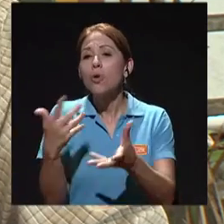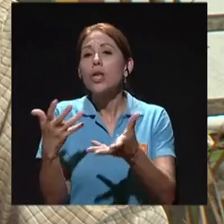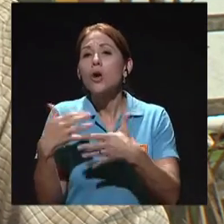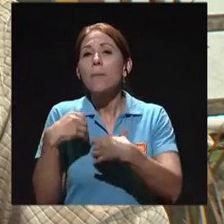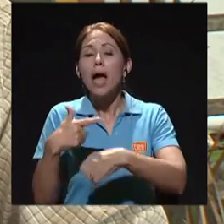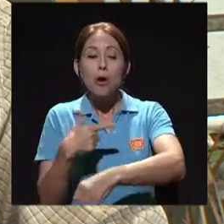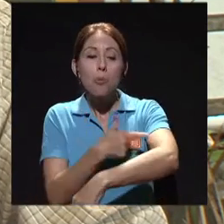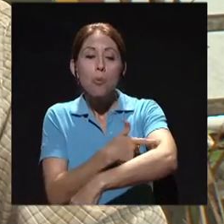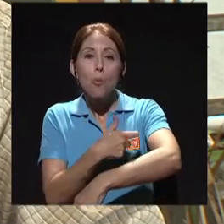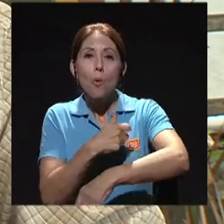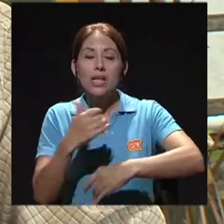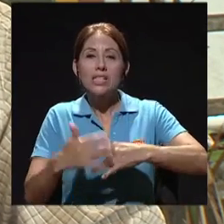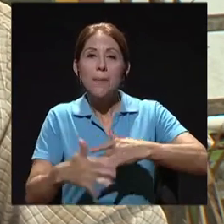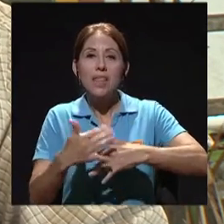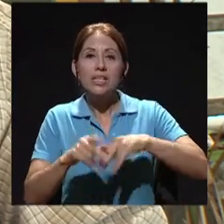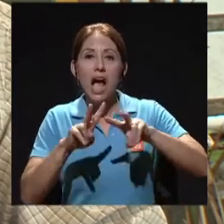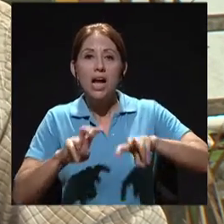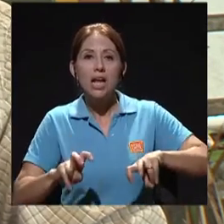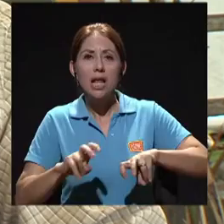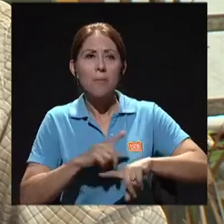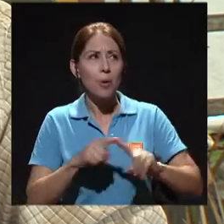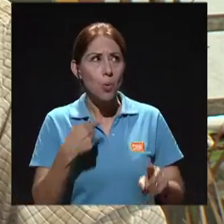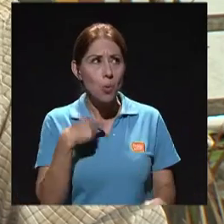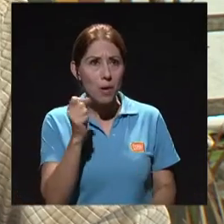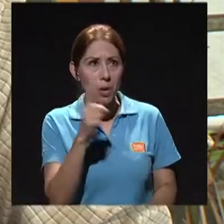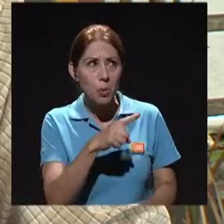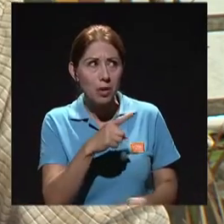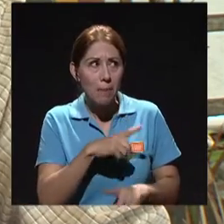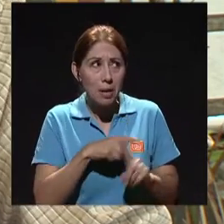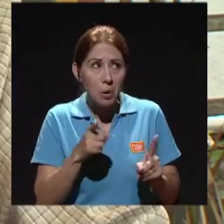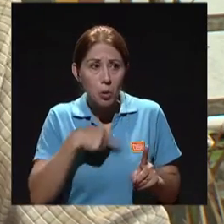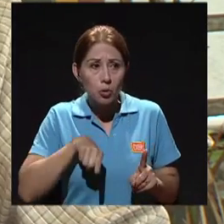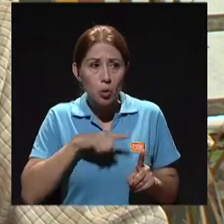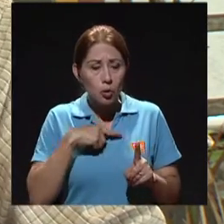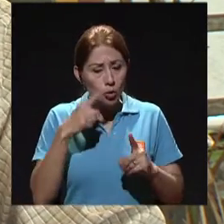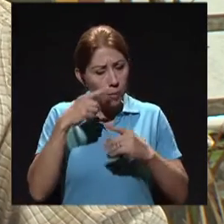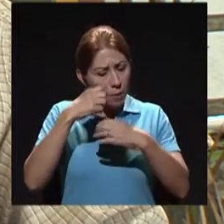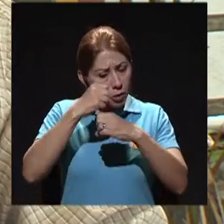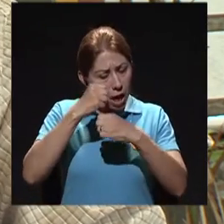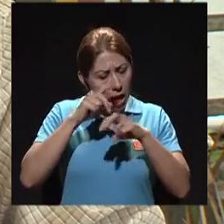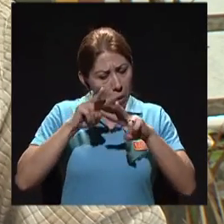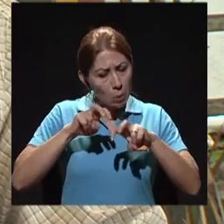sangre. Y uno les pregunta, bueno, pero ¿qué es lo que quiere que lo examinemos, verdad?